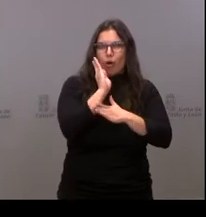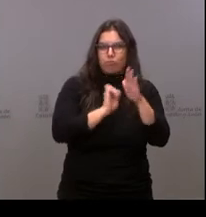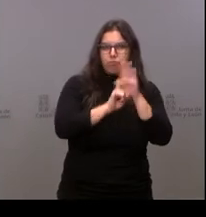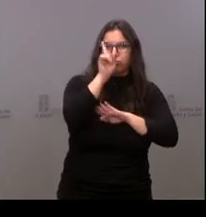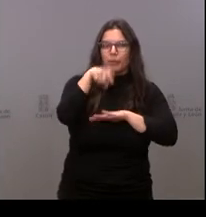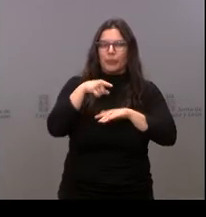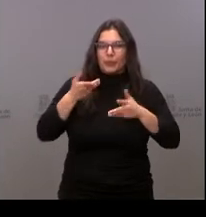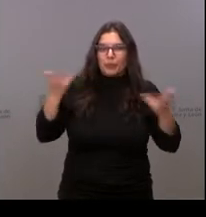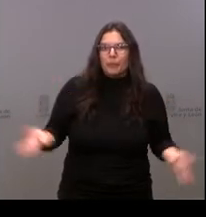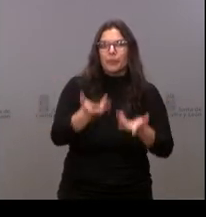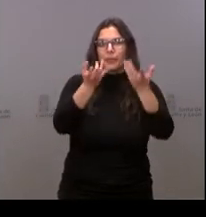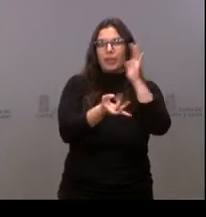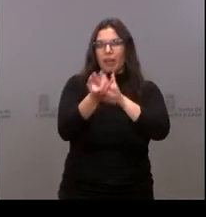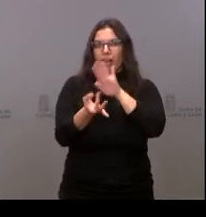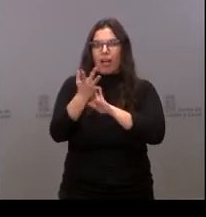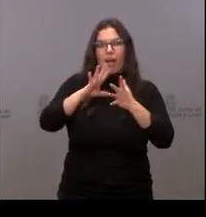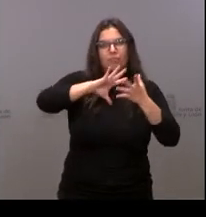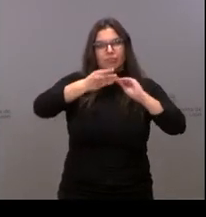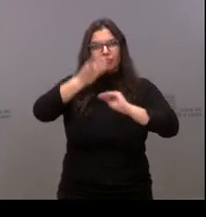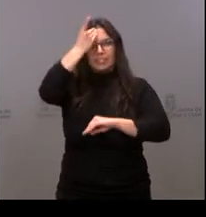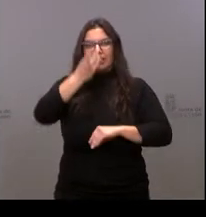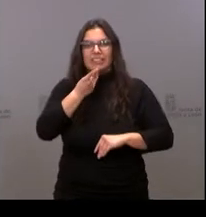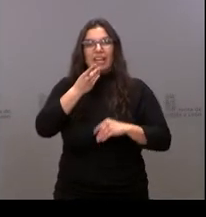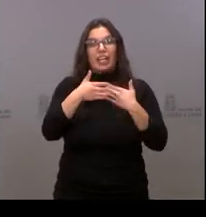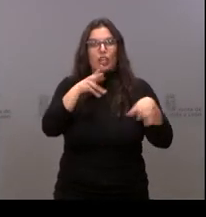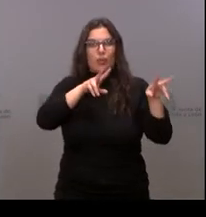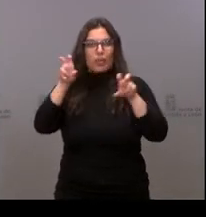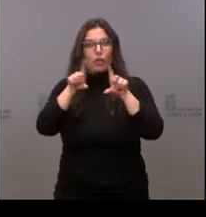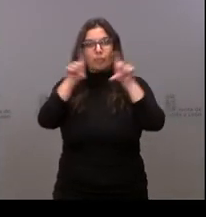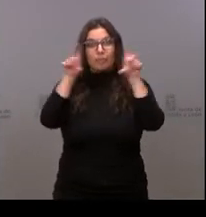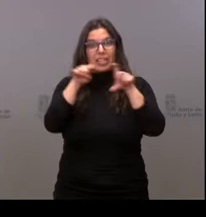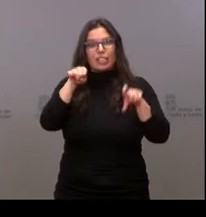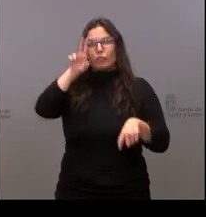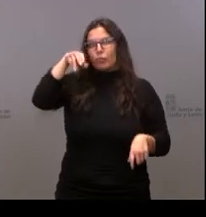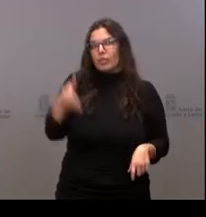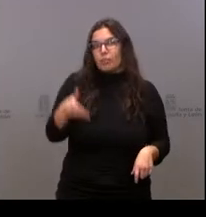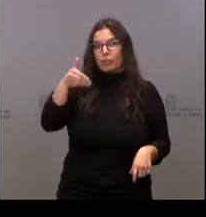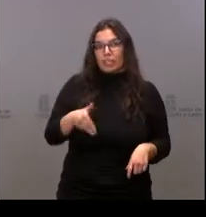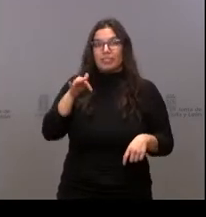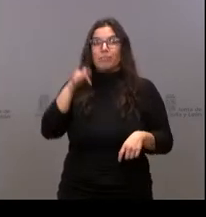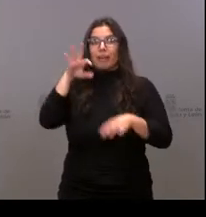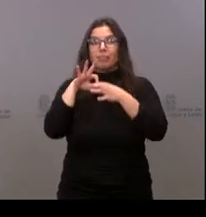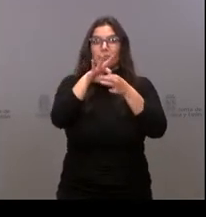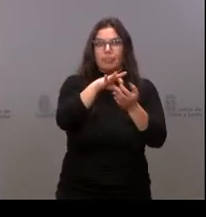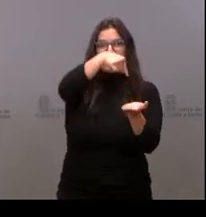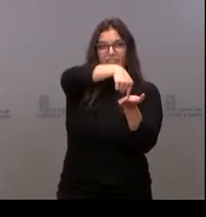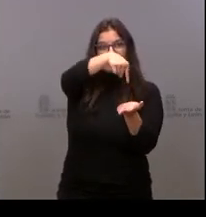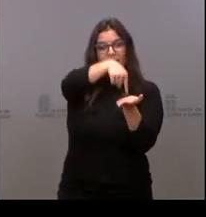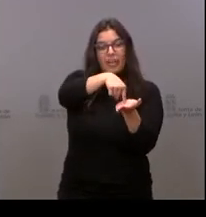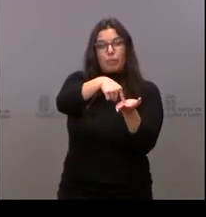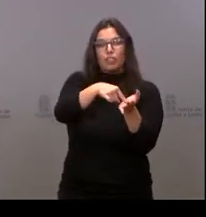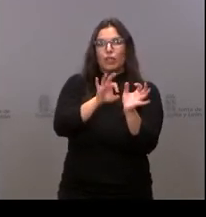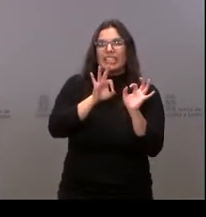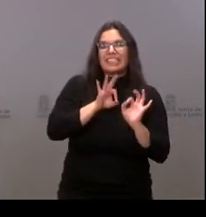digitalización e innovación empresarial como elementos clave. Unido a una fiscalidad diferenciada para